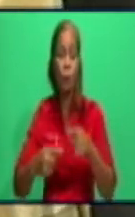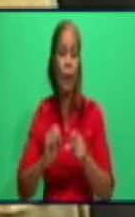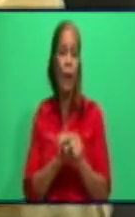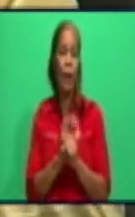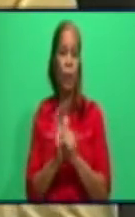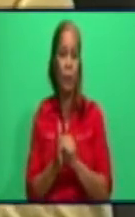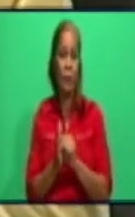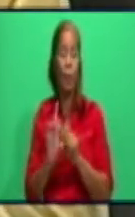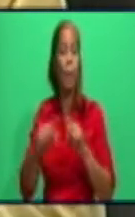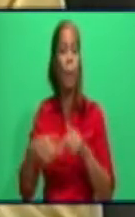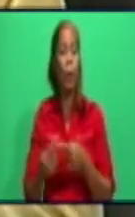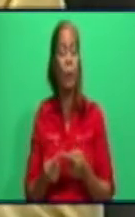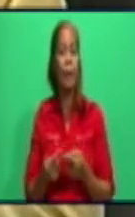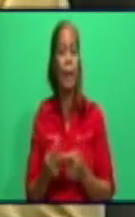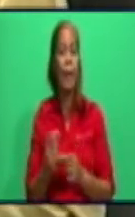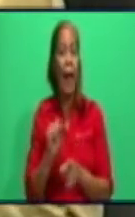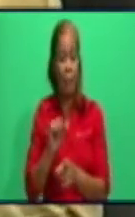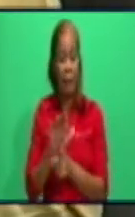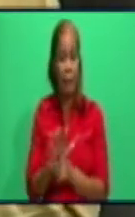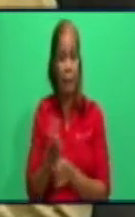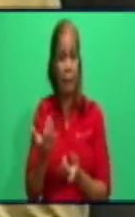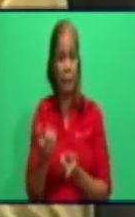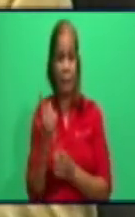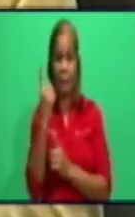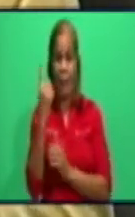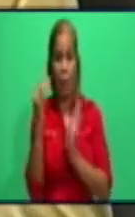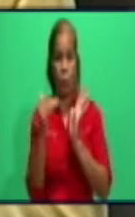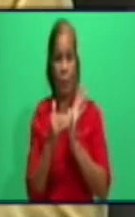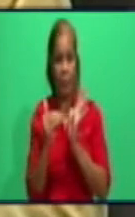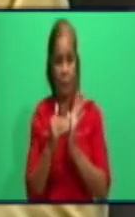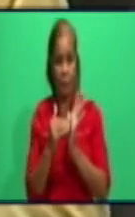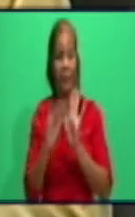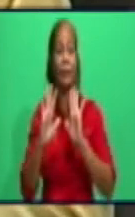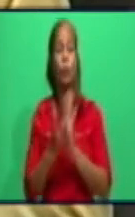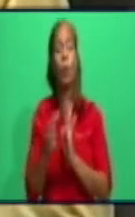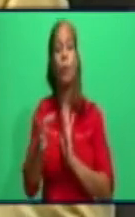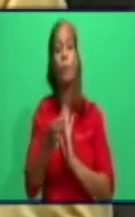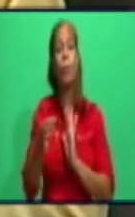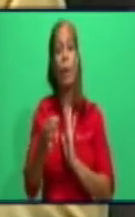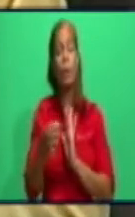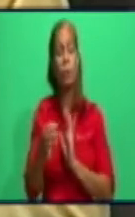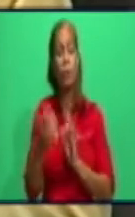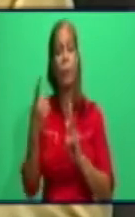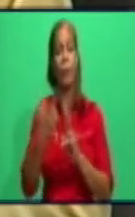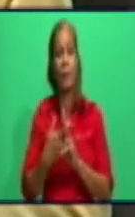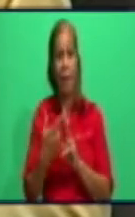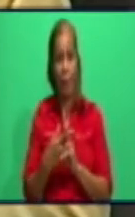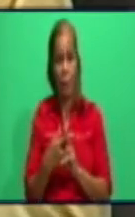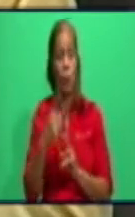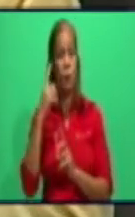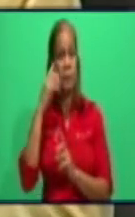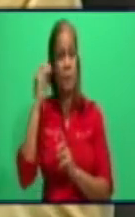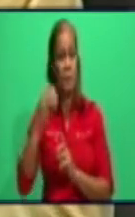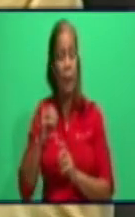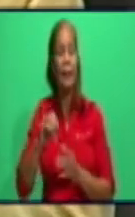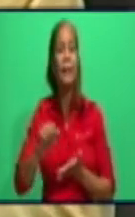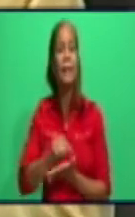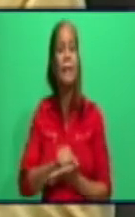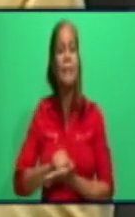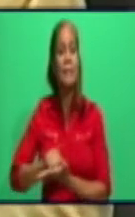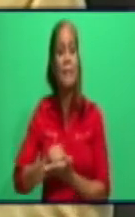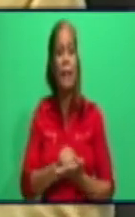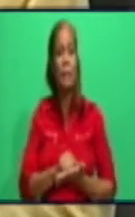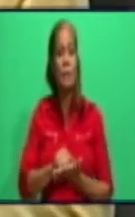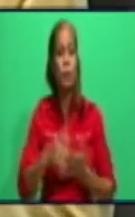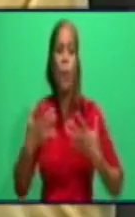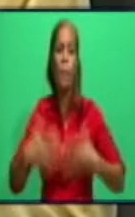todo el pueblo de Ayamé, o en su gran mayoría, porque sabemos que parte de nuestro pueblo está en servicios vitales de producción